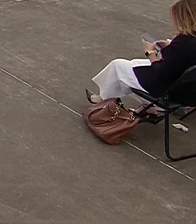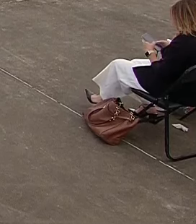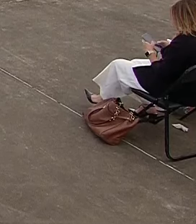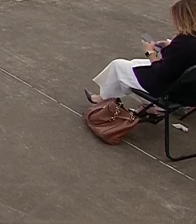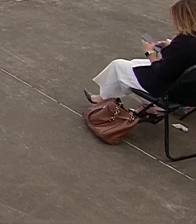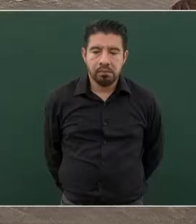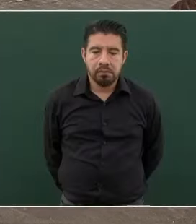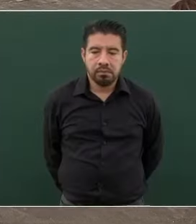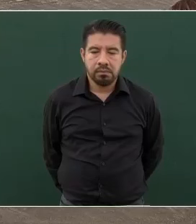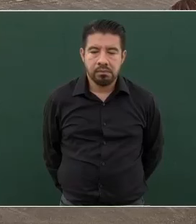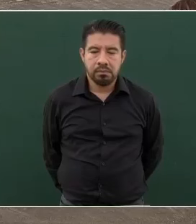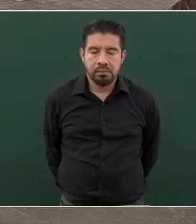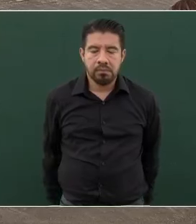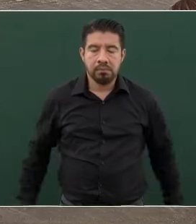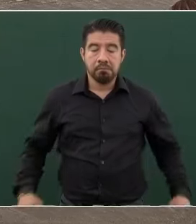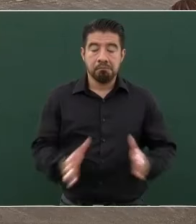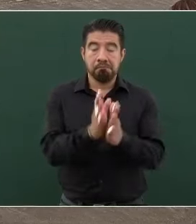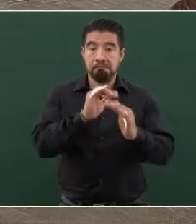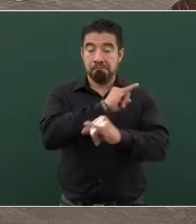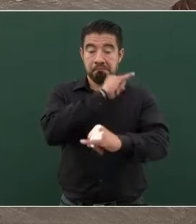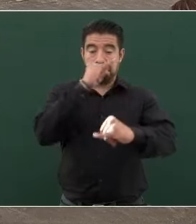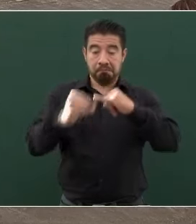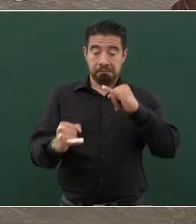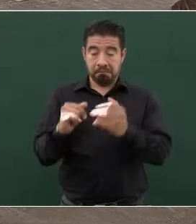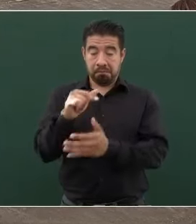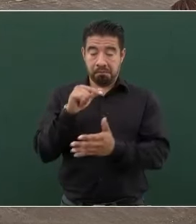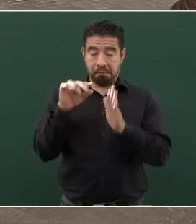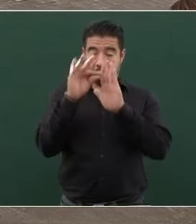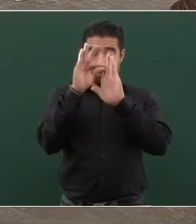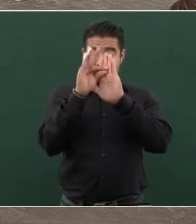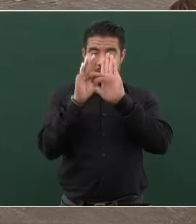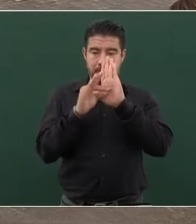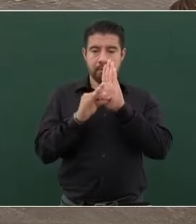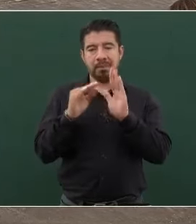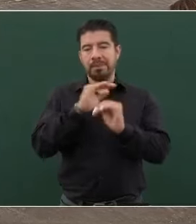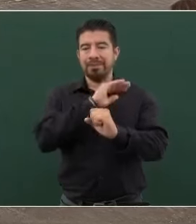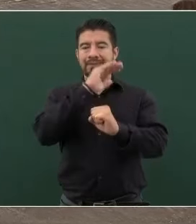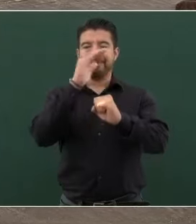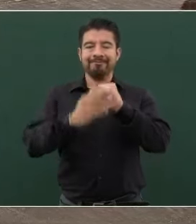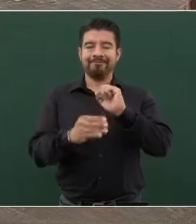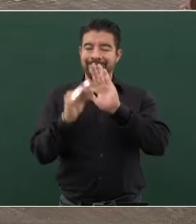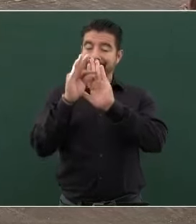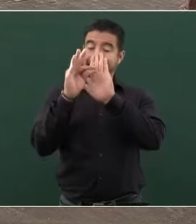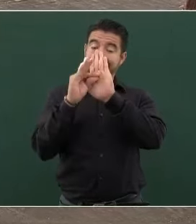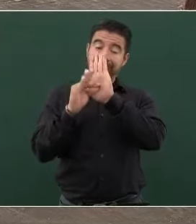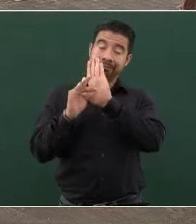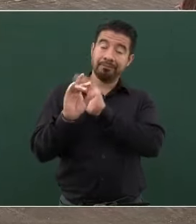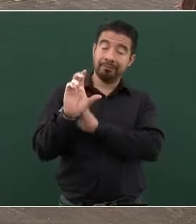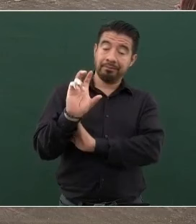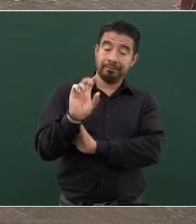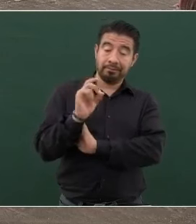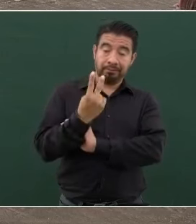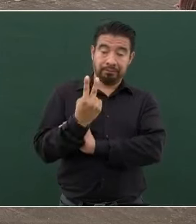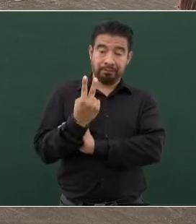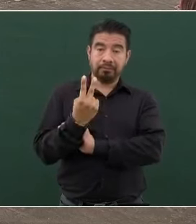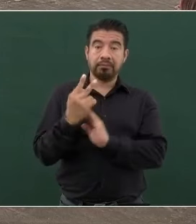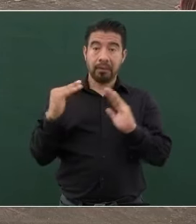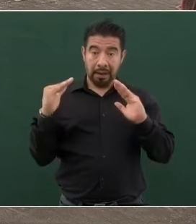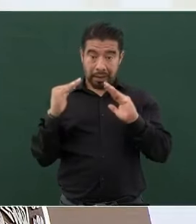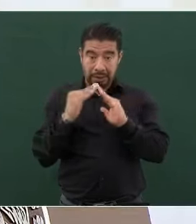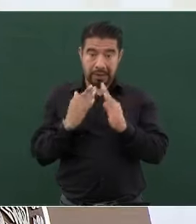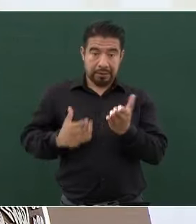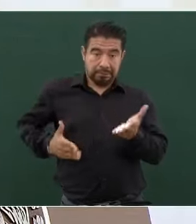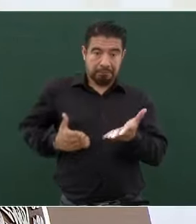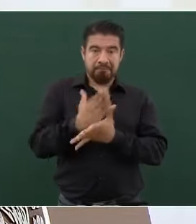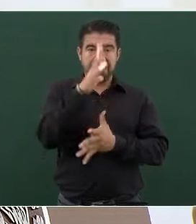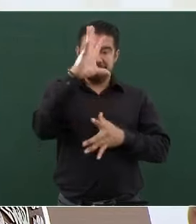El último lugar, lugar 32. Esto es muy importante, robo, casa habitación.